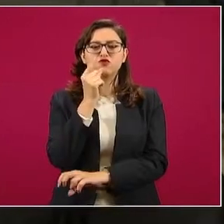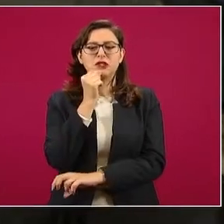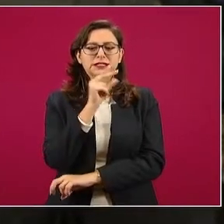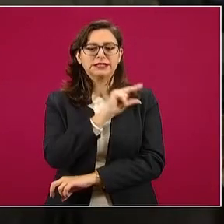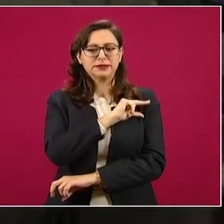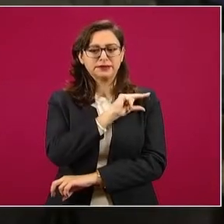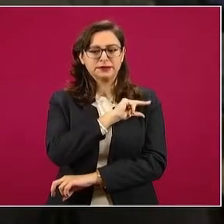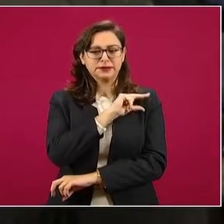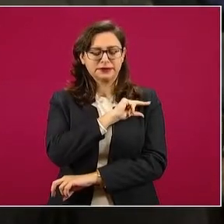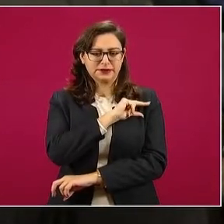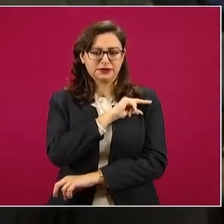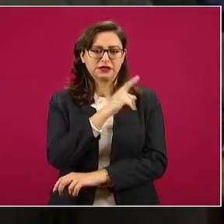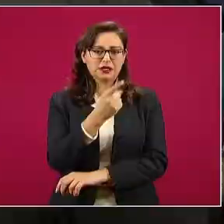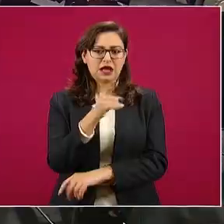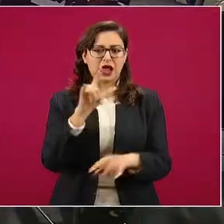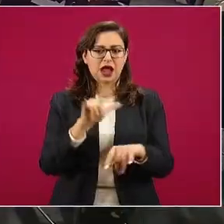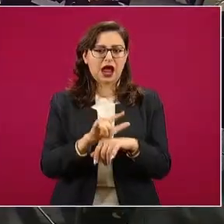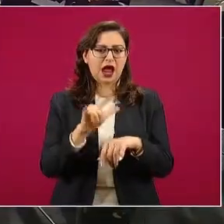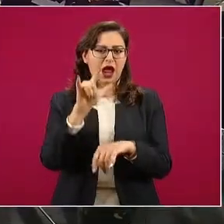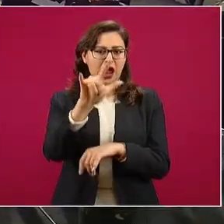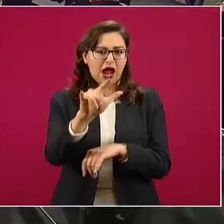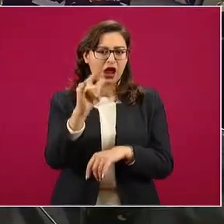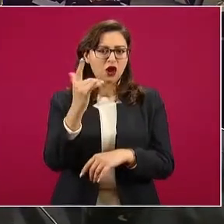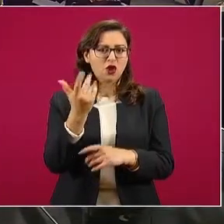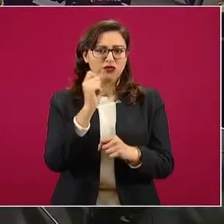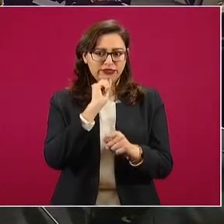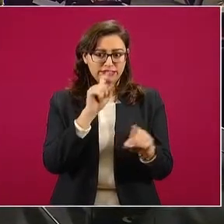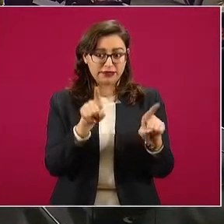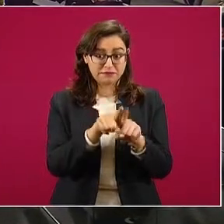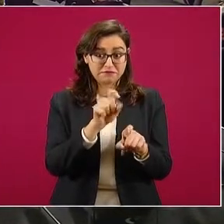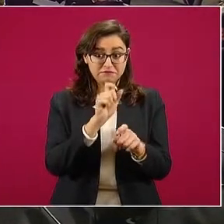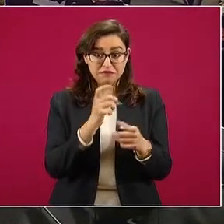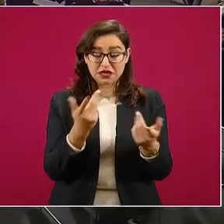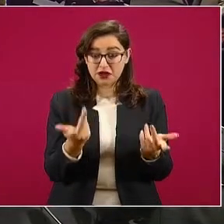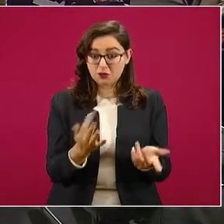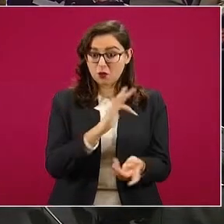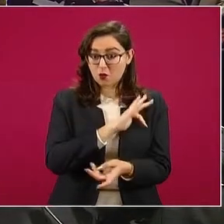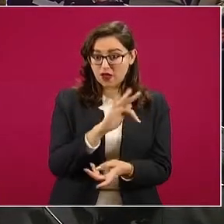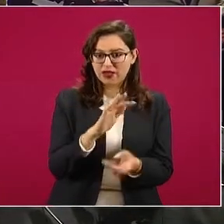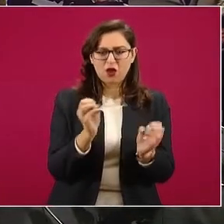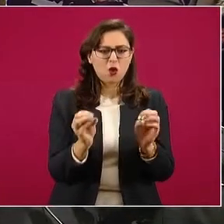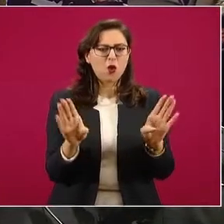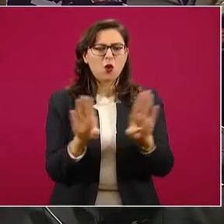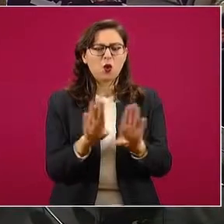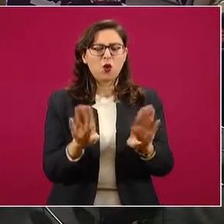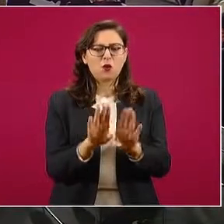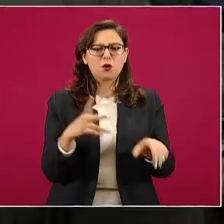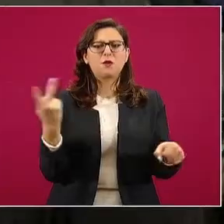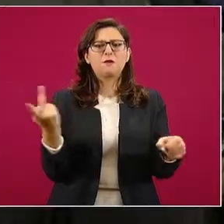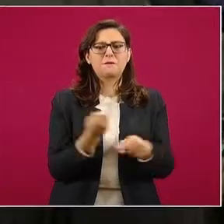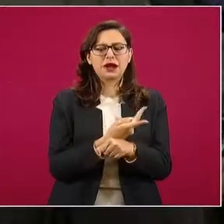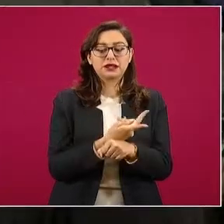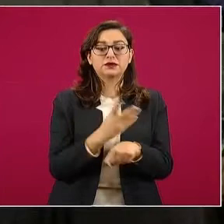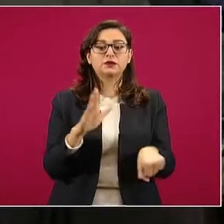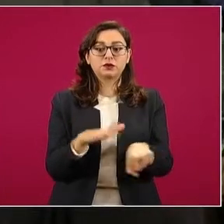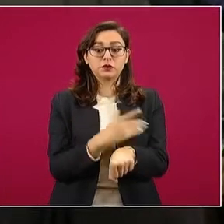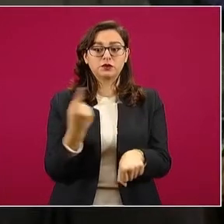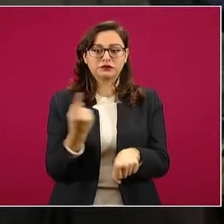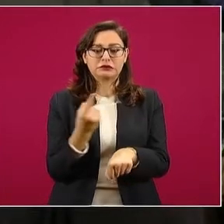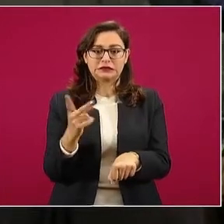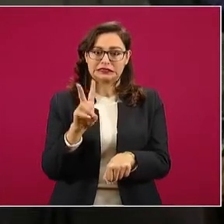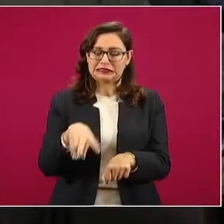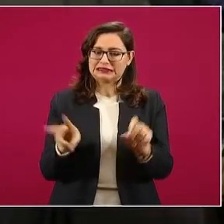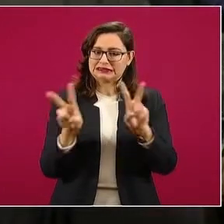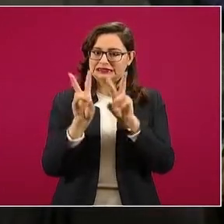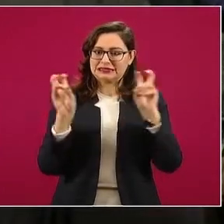para colaborar en los aeropuertos, si también va a entrar en este esquema o qué se espera que ocurra, dado que es un tema sensible,